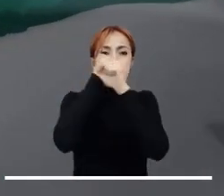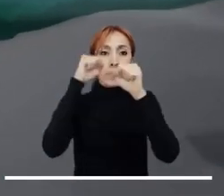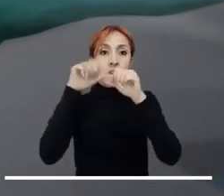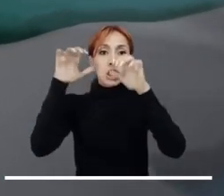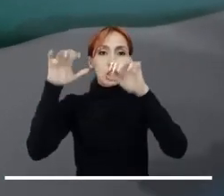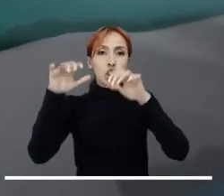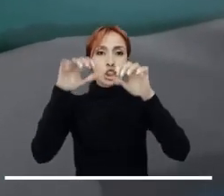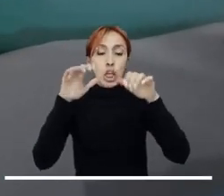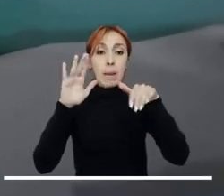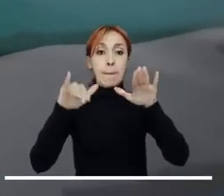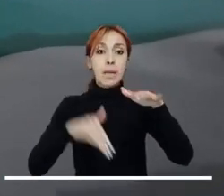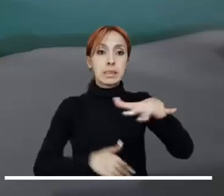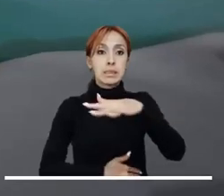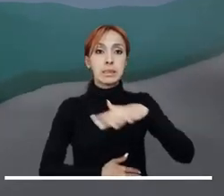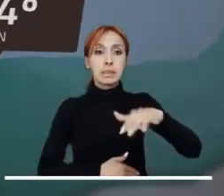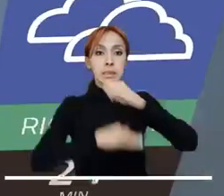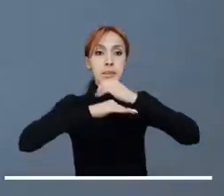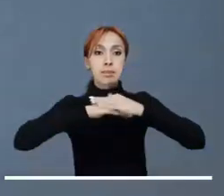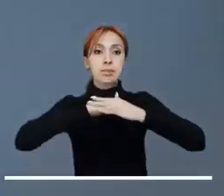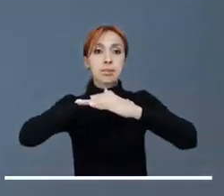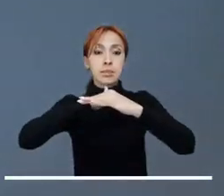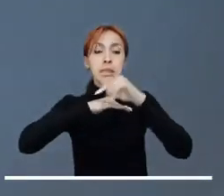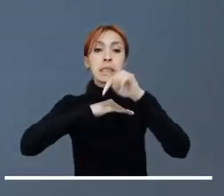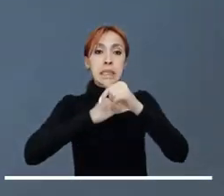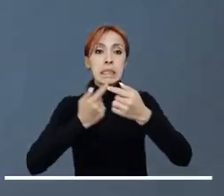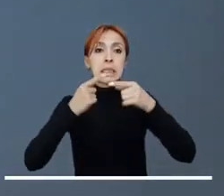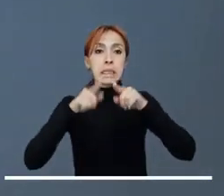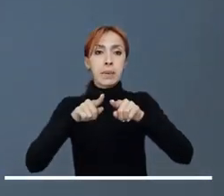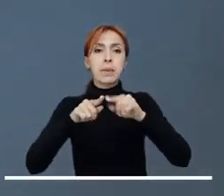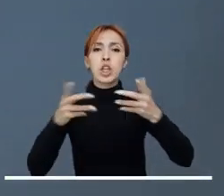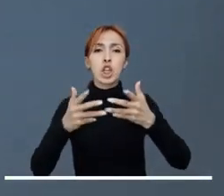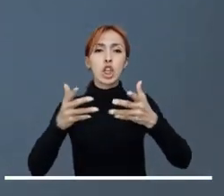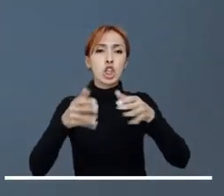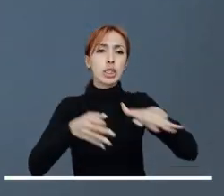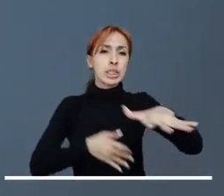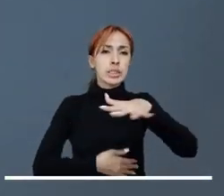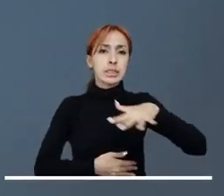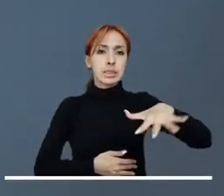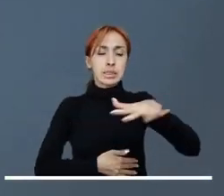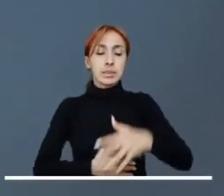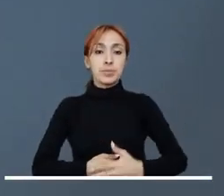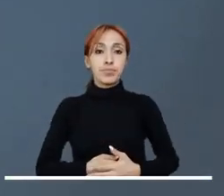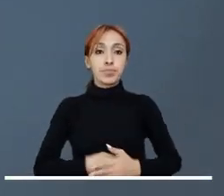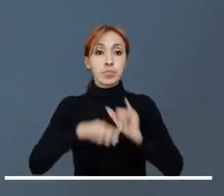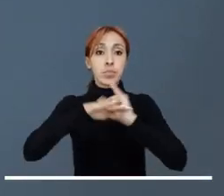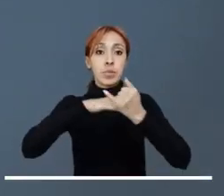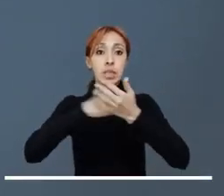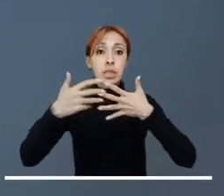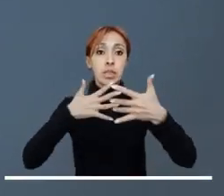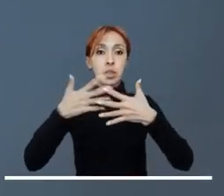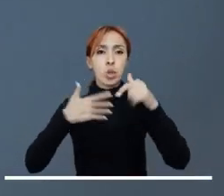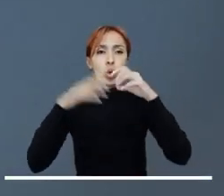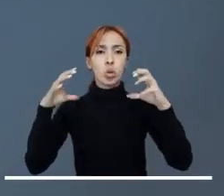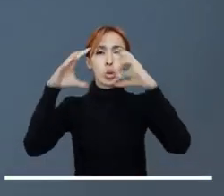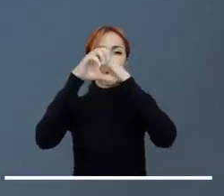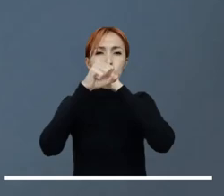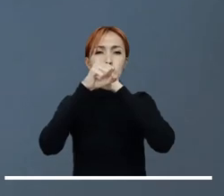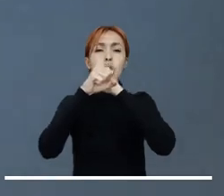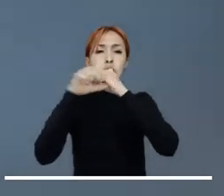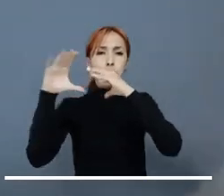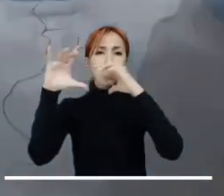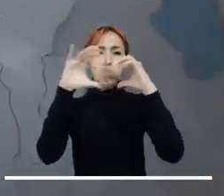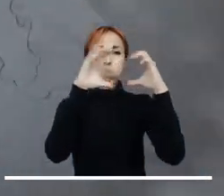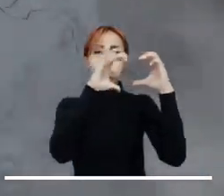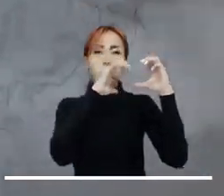marítima y en las cercanías de la Mojana. En el archipiélago se anuncia una noche mayormente cubierta, lo que favorecería la